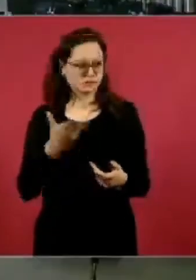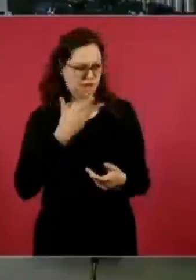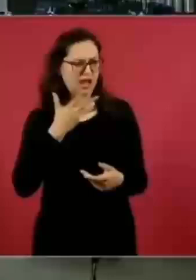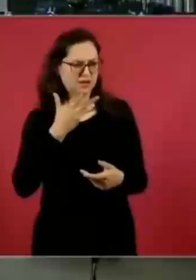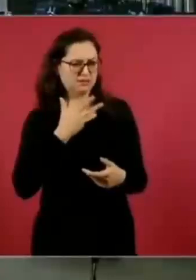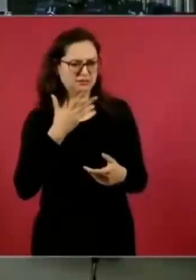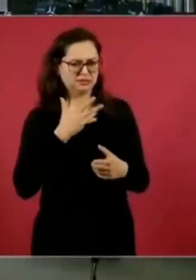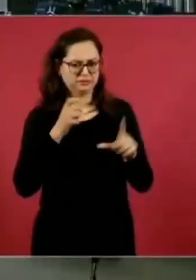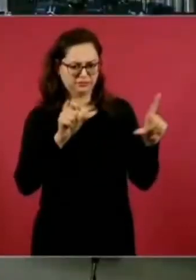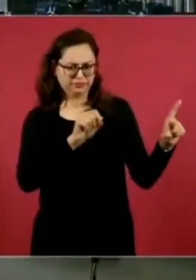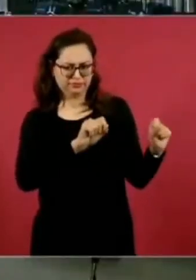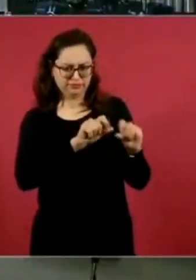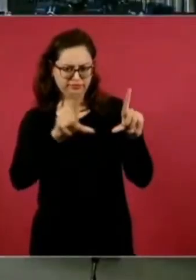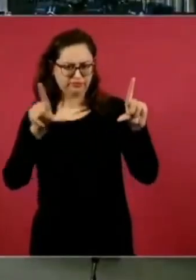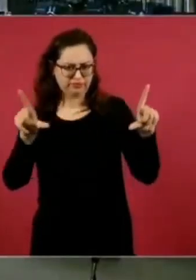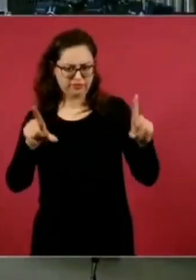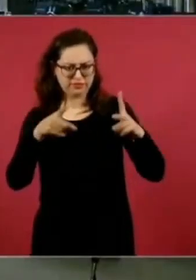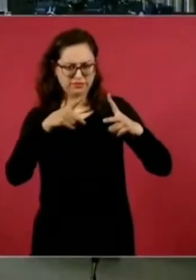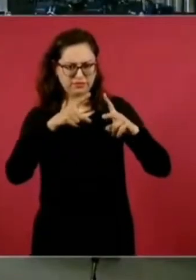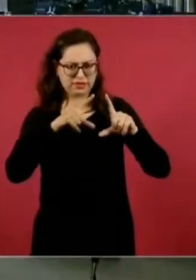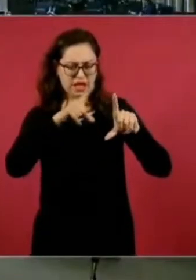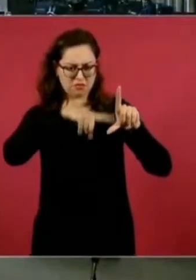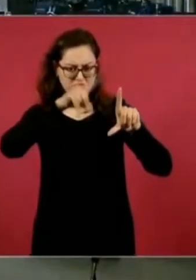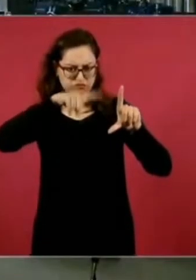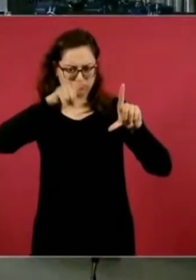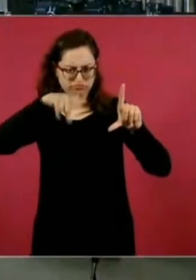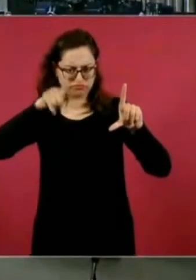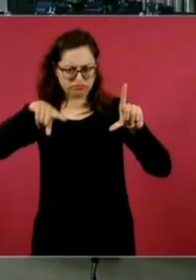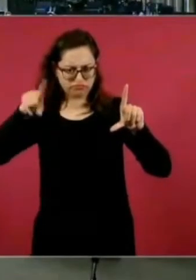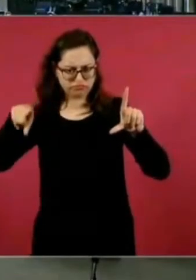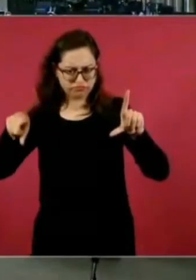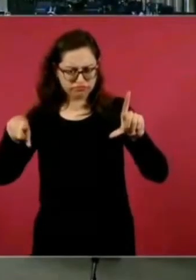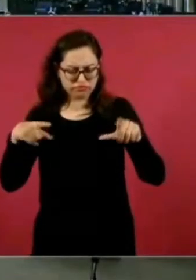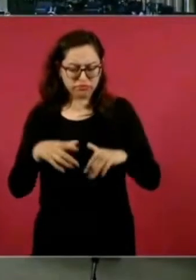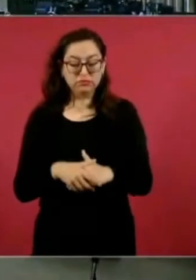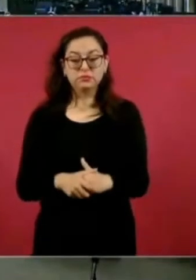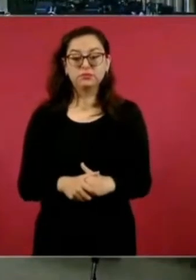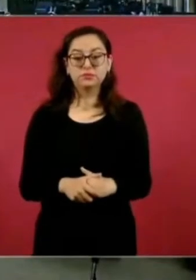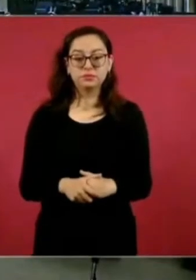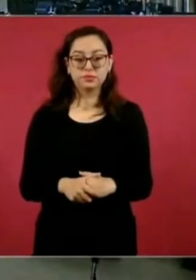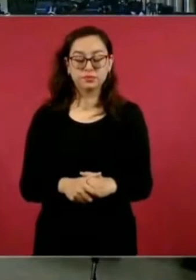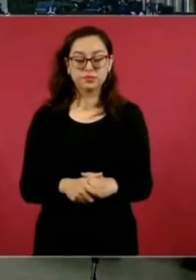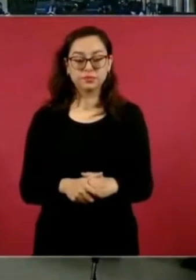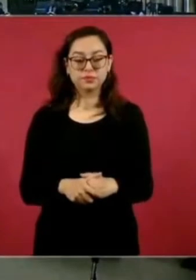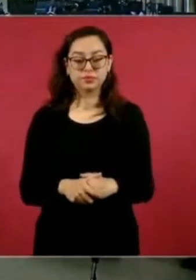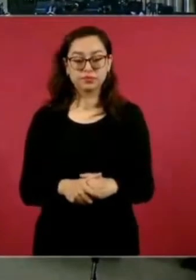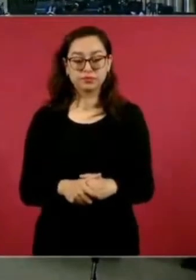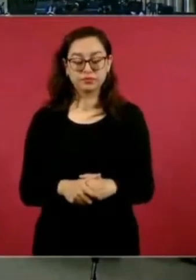está la gráfica, miren esto.